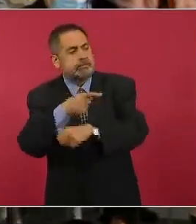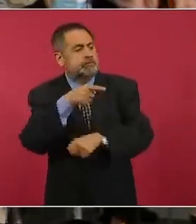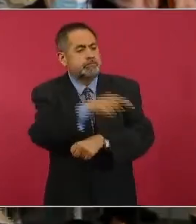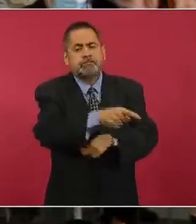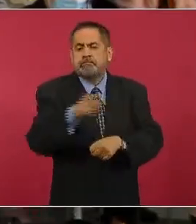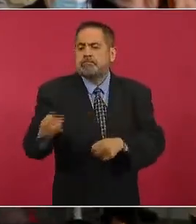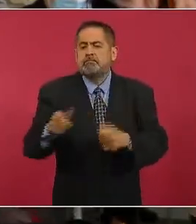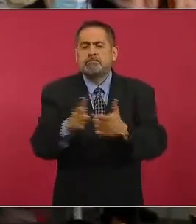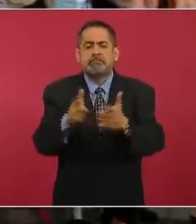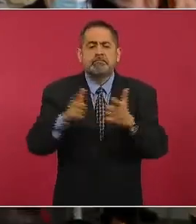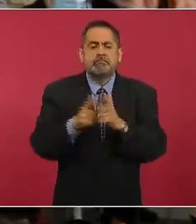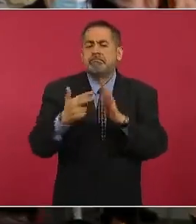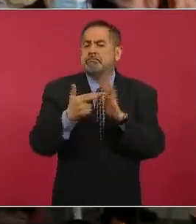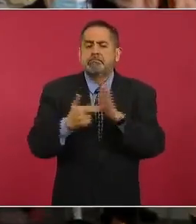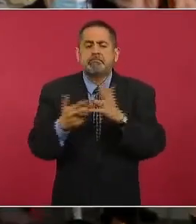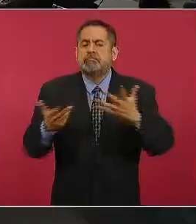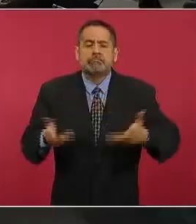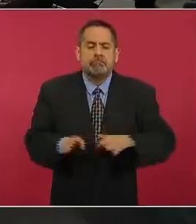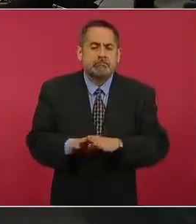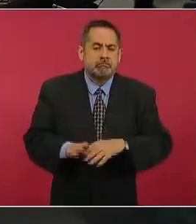protocolos.